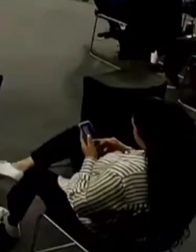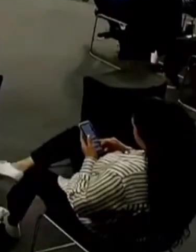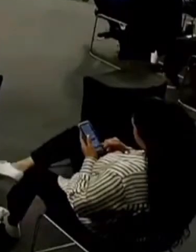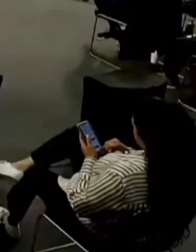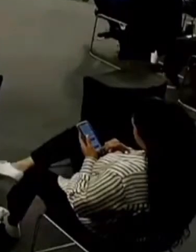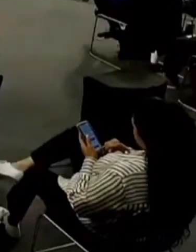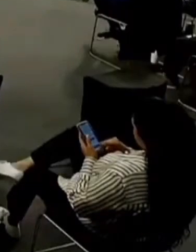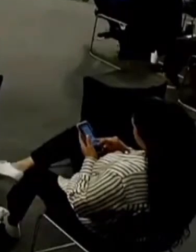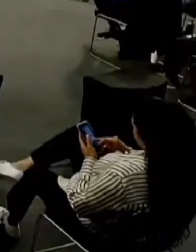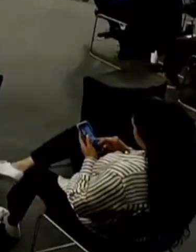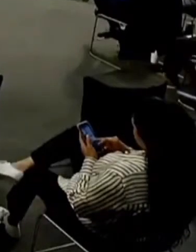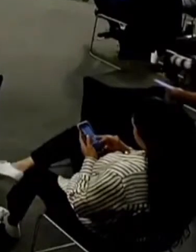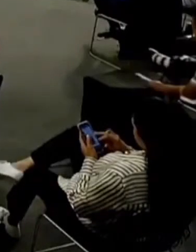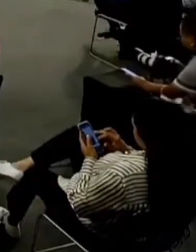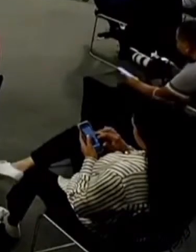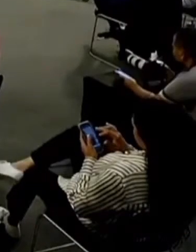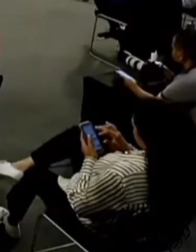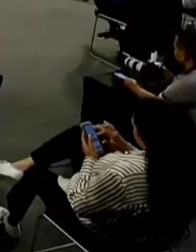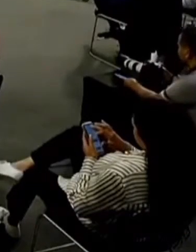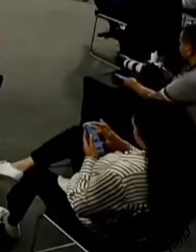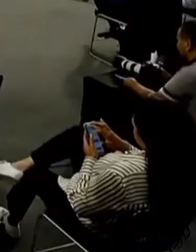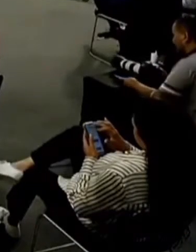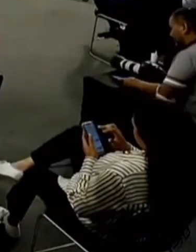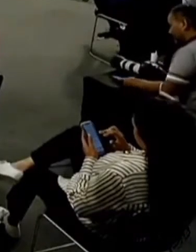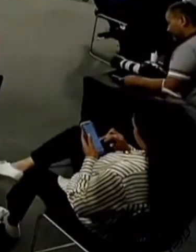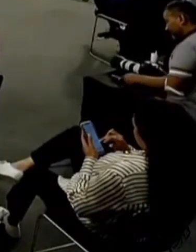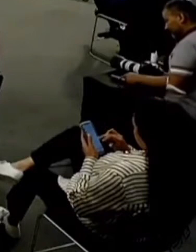A lo mejor lo...